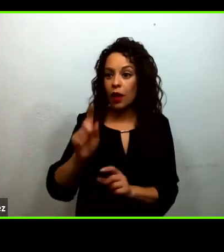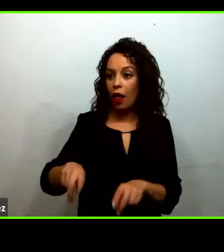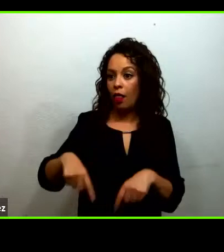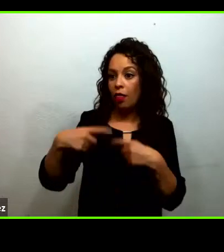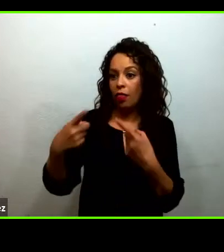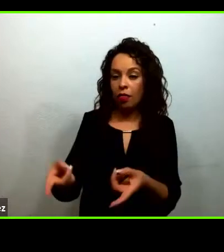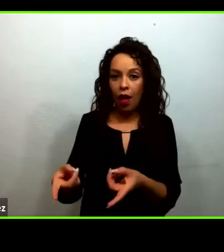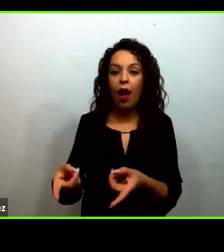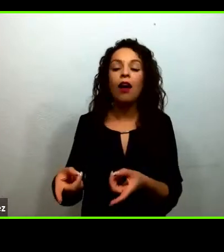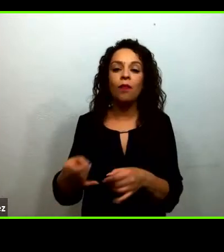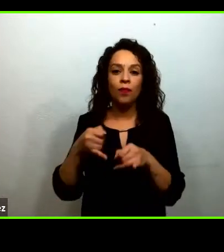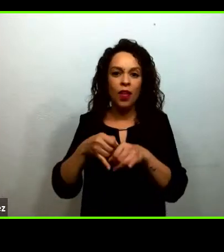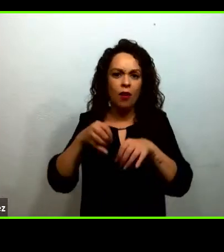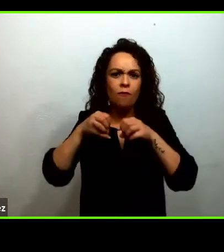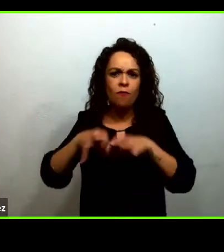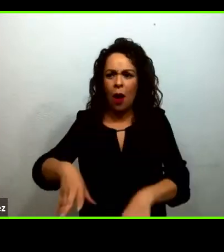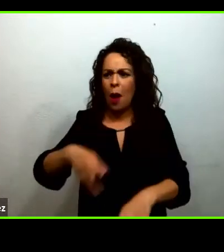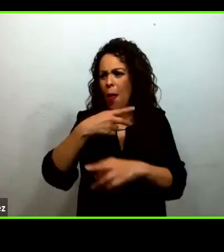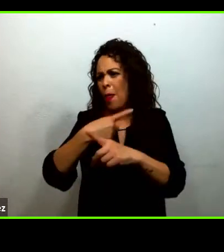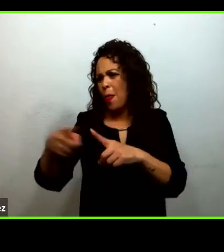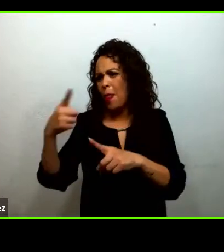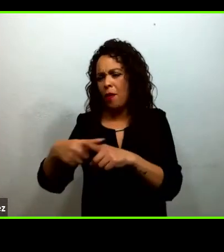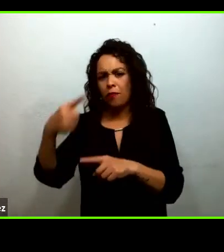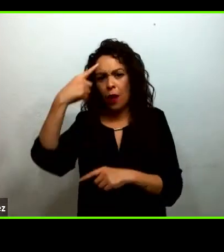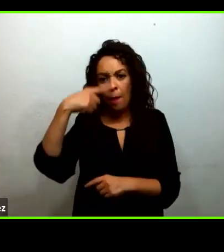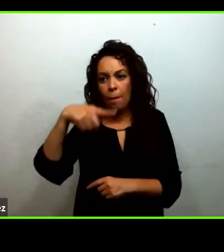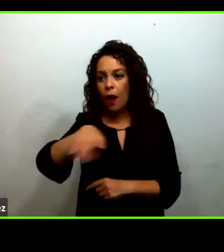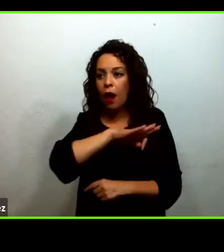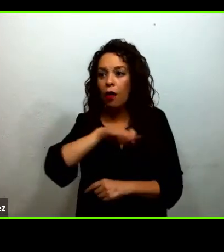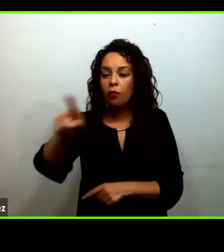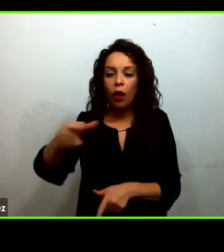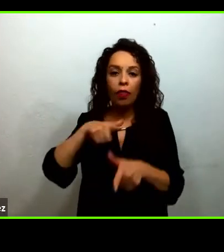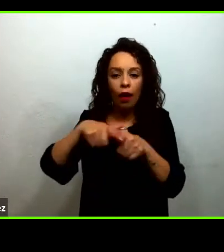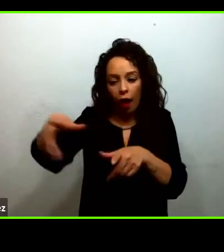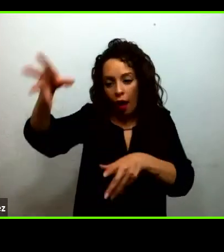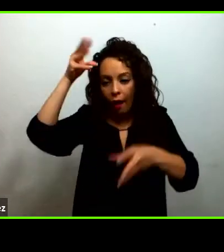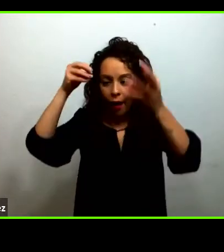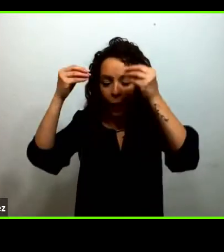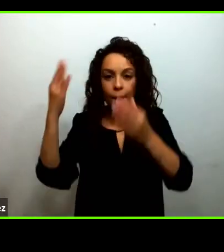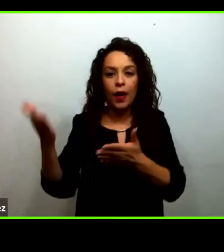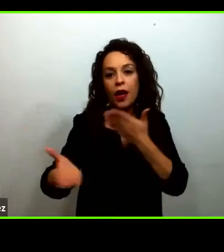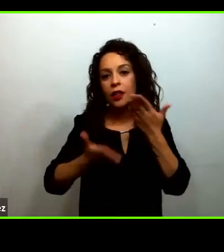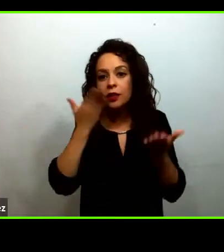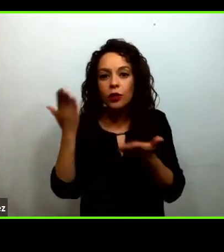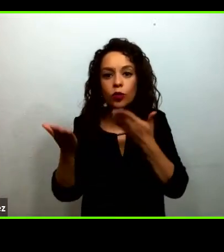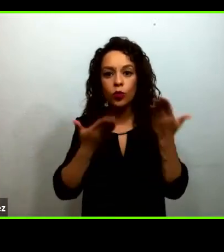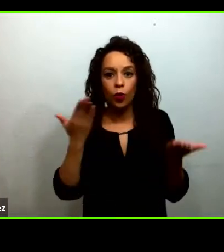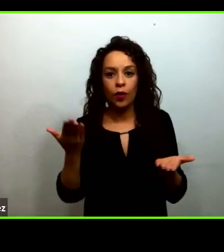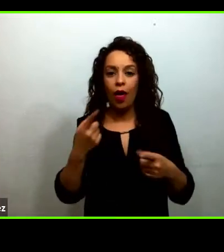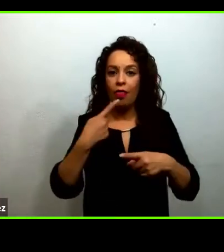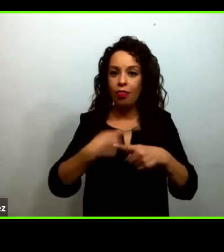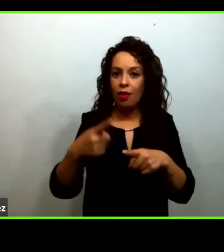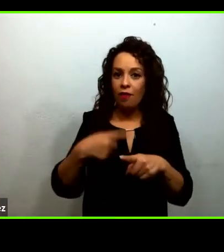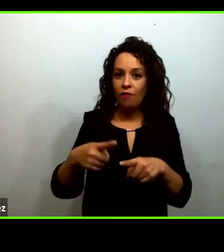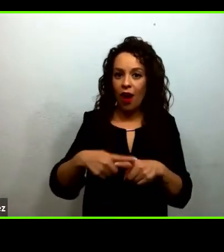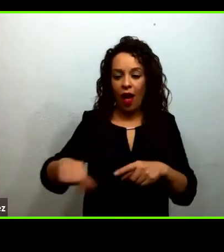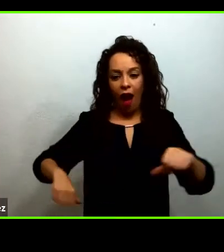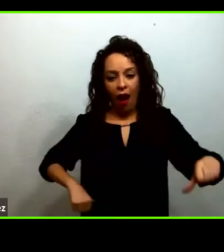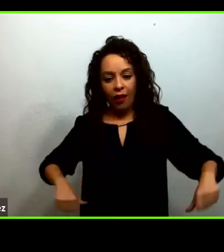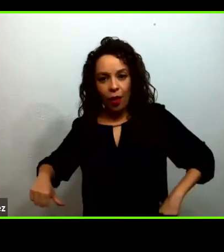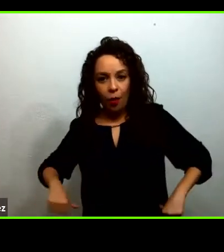trabajo le dábamos continuidad a el desarrollo de ejercicios una